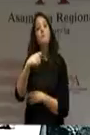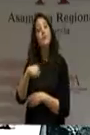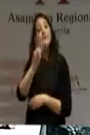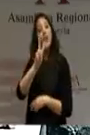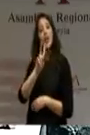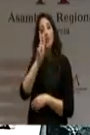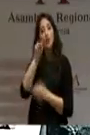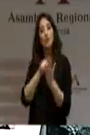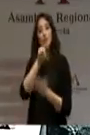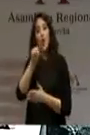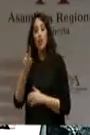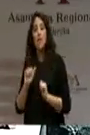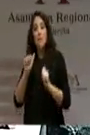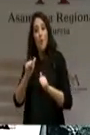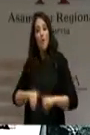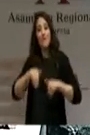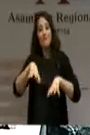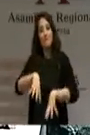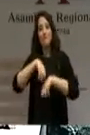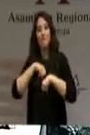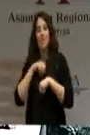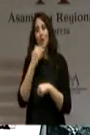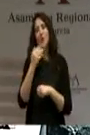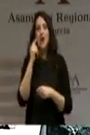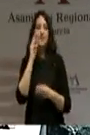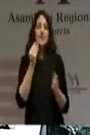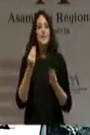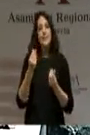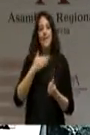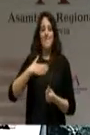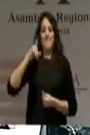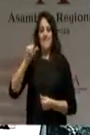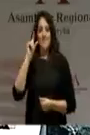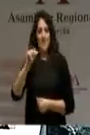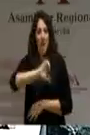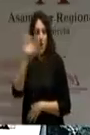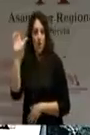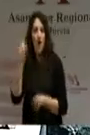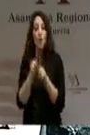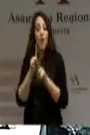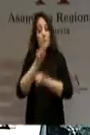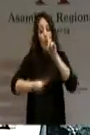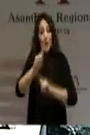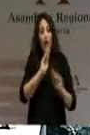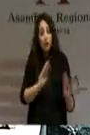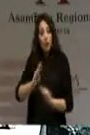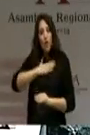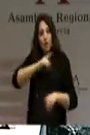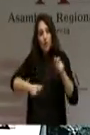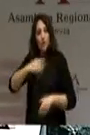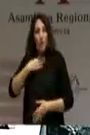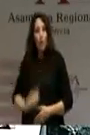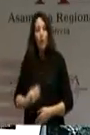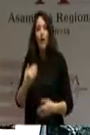intención de irse, poniendo su mirada en Europa, incapaz de hacerse cargo de los problemas de su gente, con evidentes